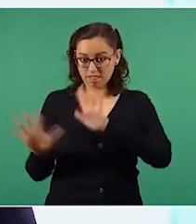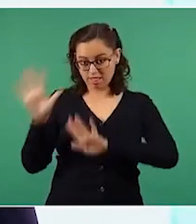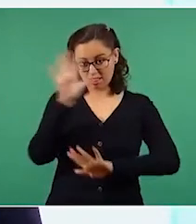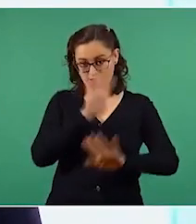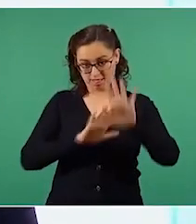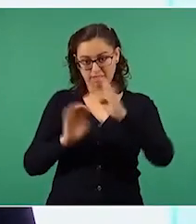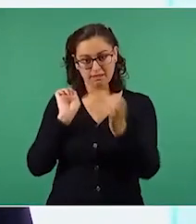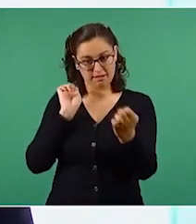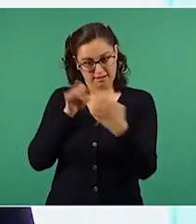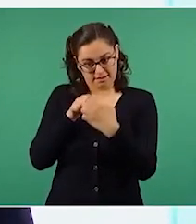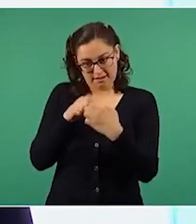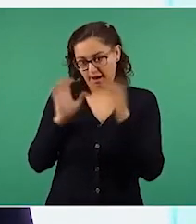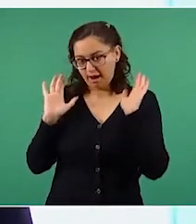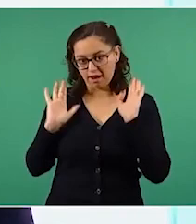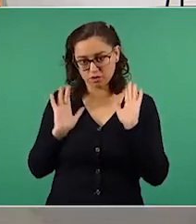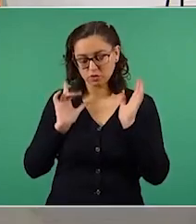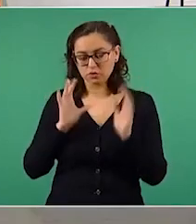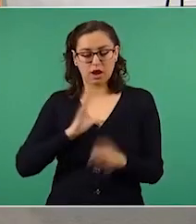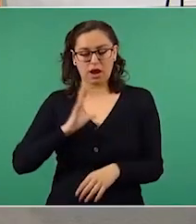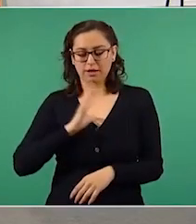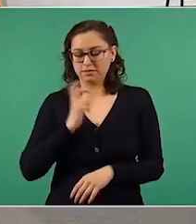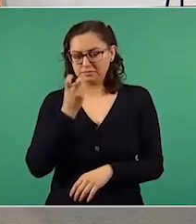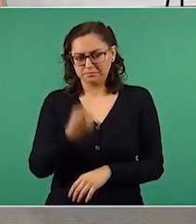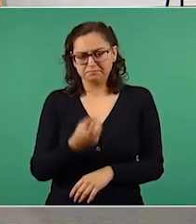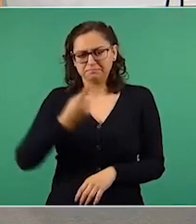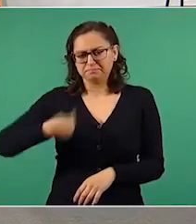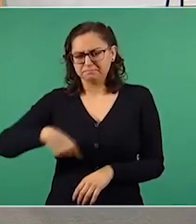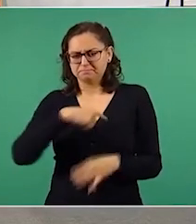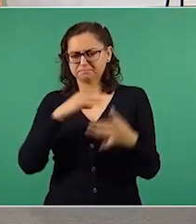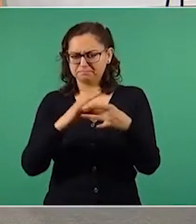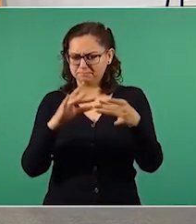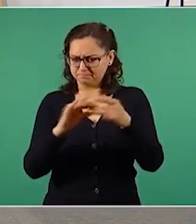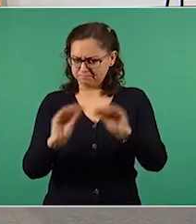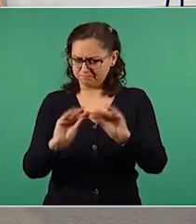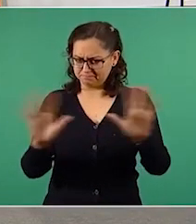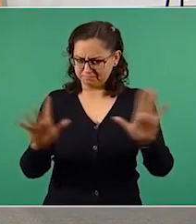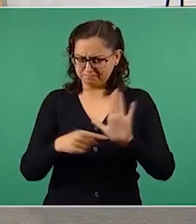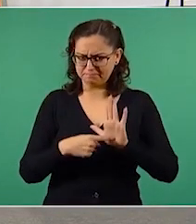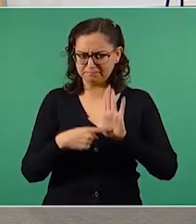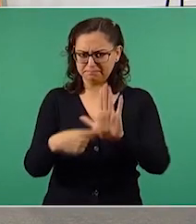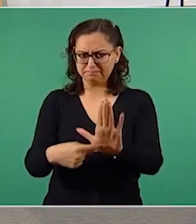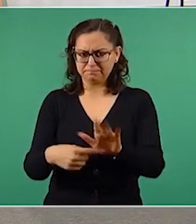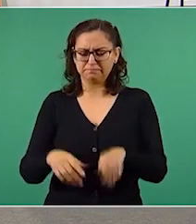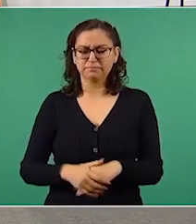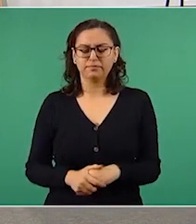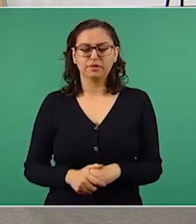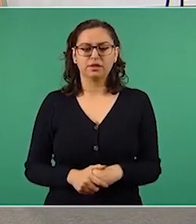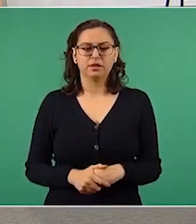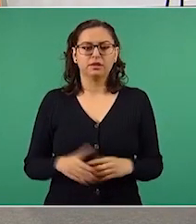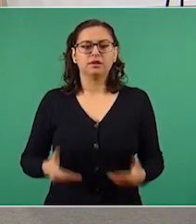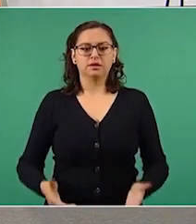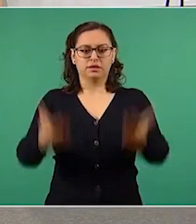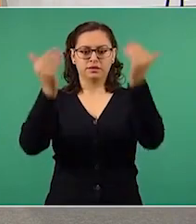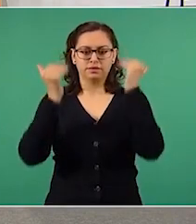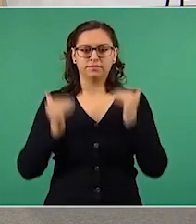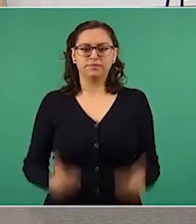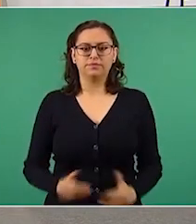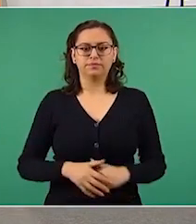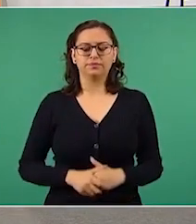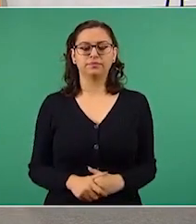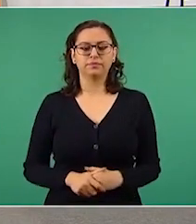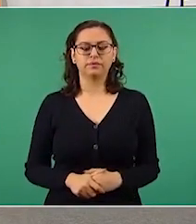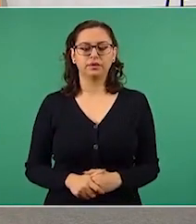punto. Bueno, queremos el siguiente derecho de réplica. ¿Sí?